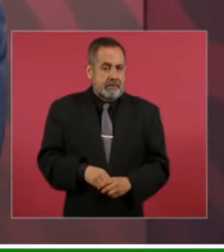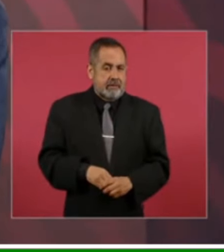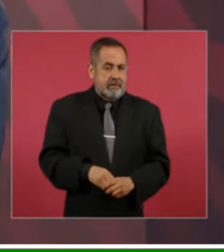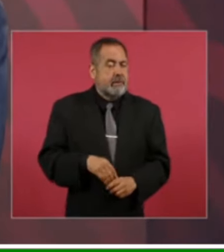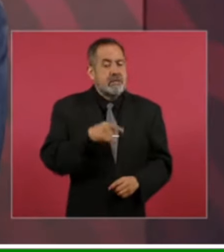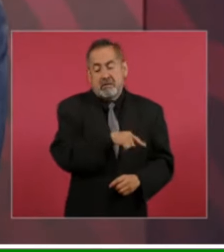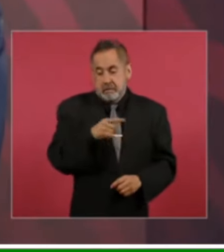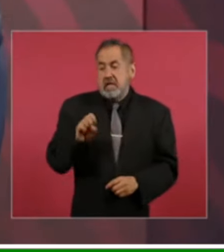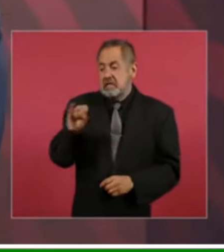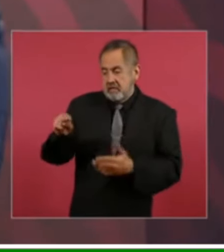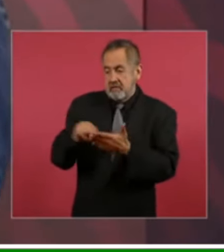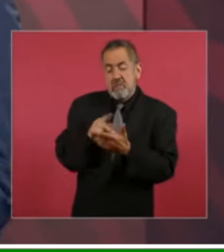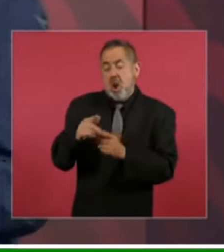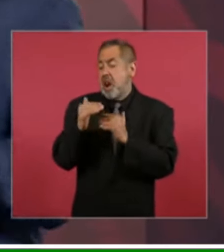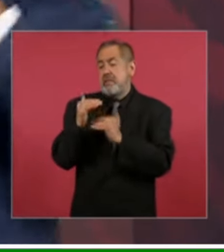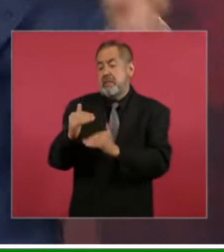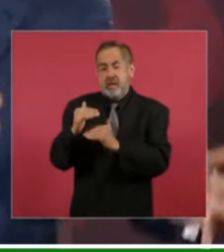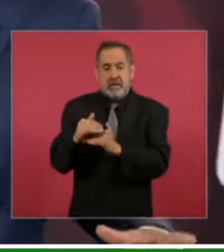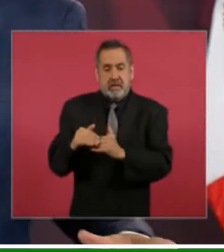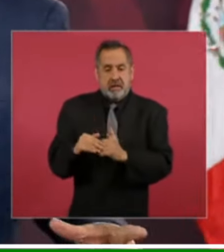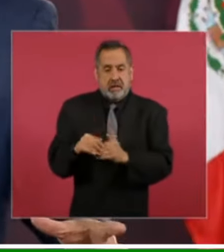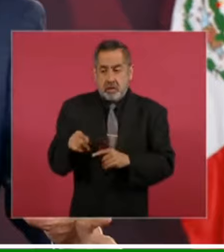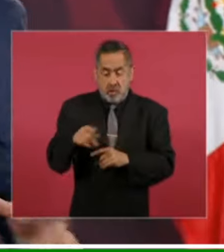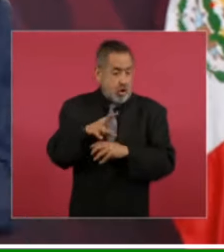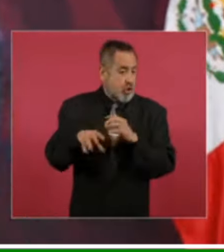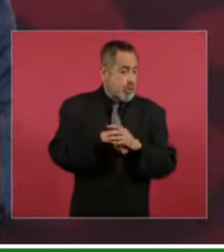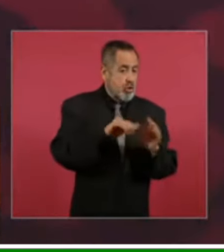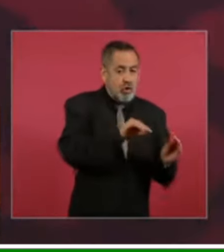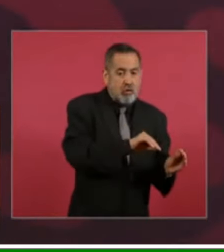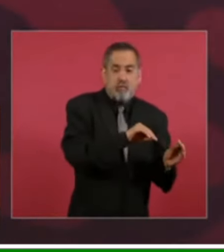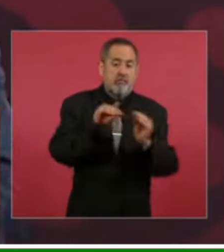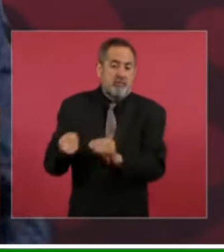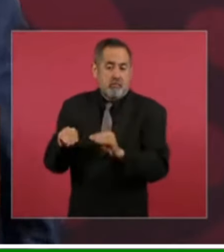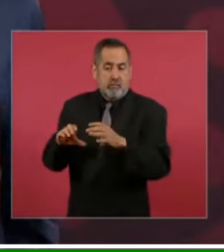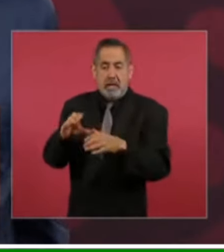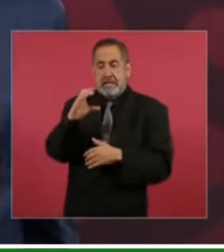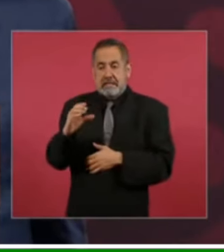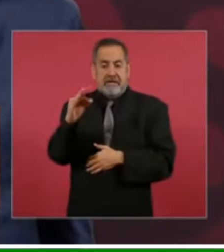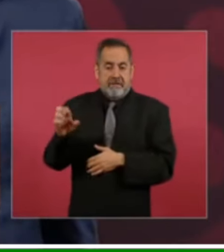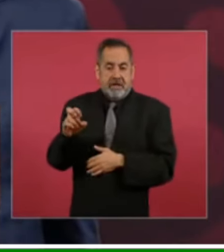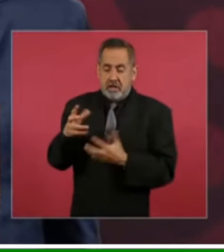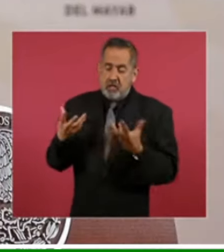limitaciones de que las plantas no pasen a la Comisión Federal de Electricidad